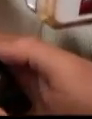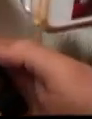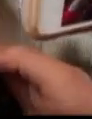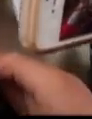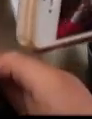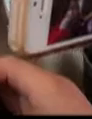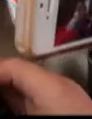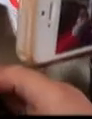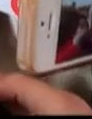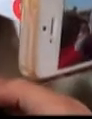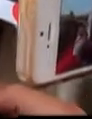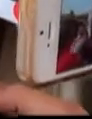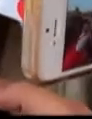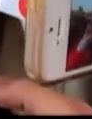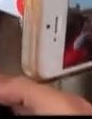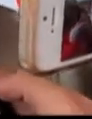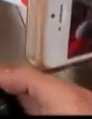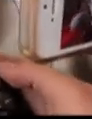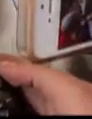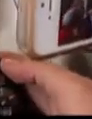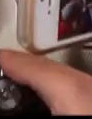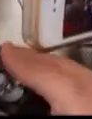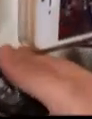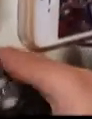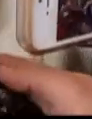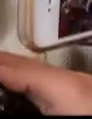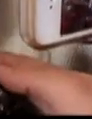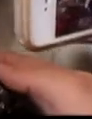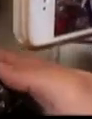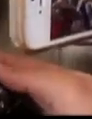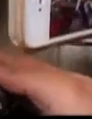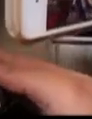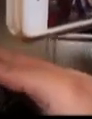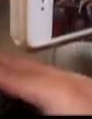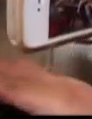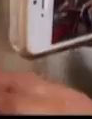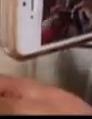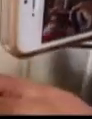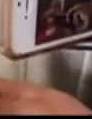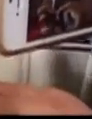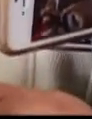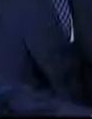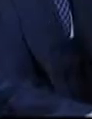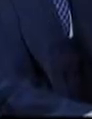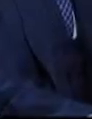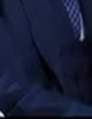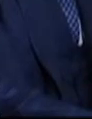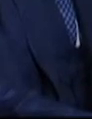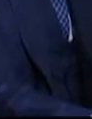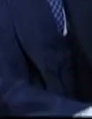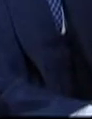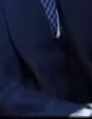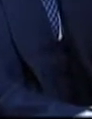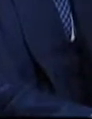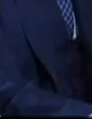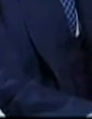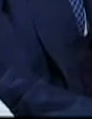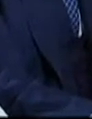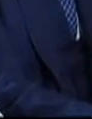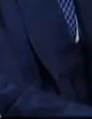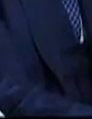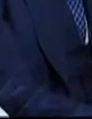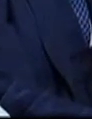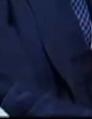deporte, una nueva relación tanto con los deportistas como toda la estructura administrativa. El deporte es una